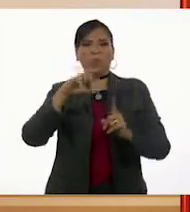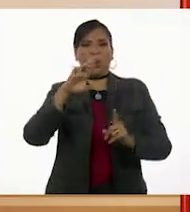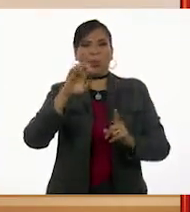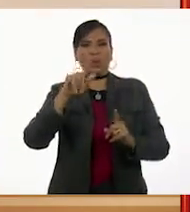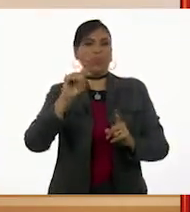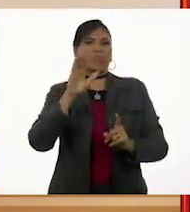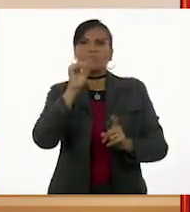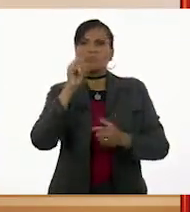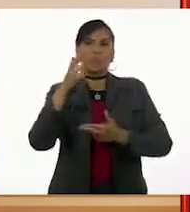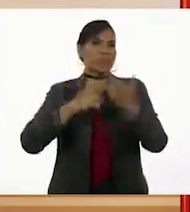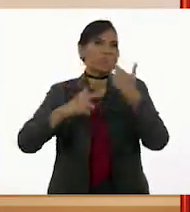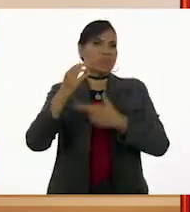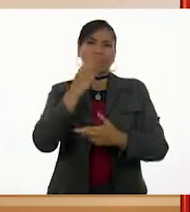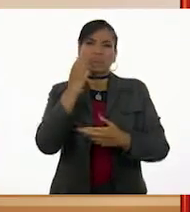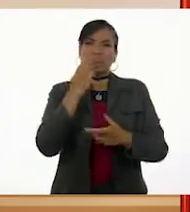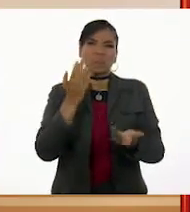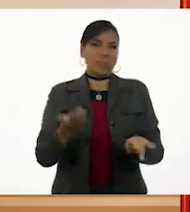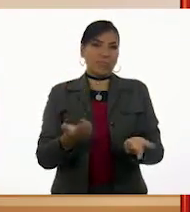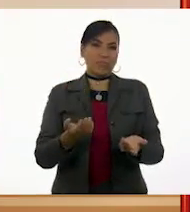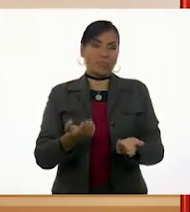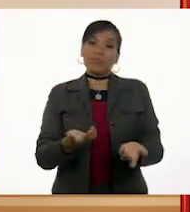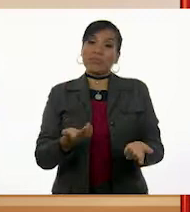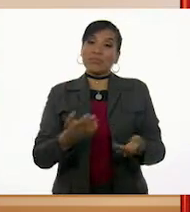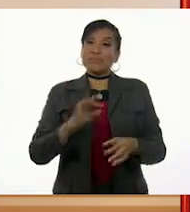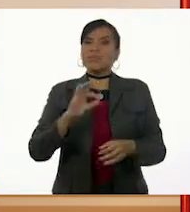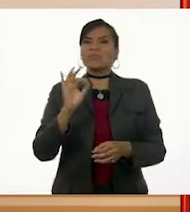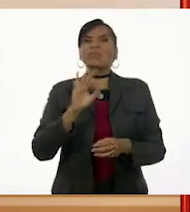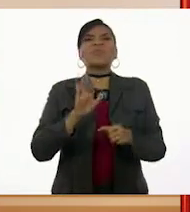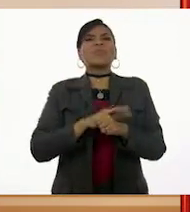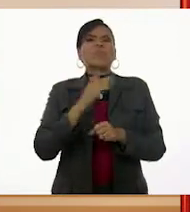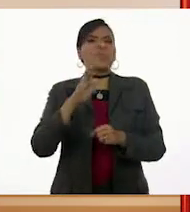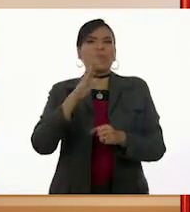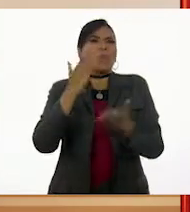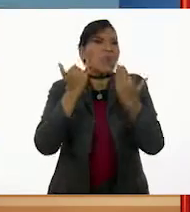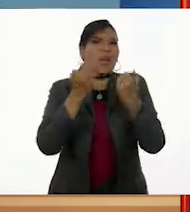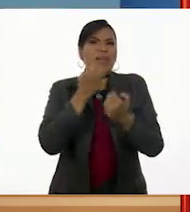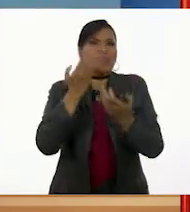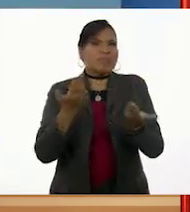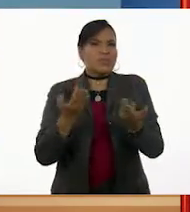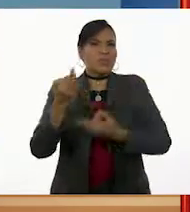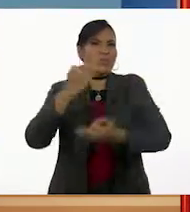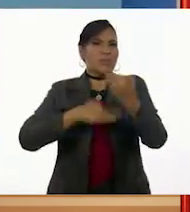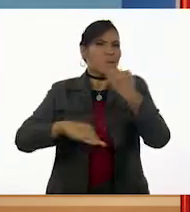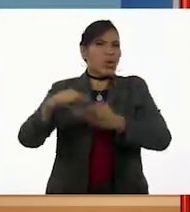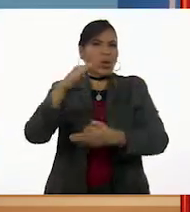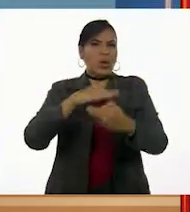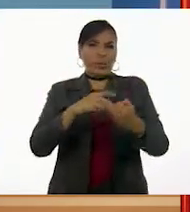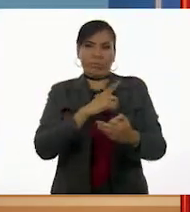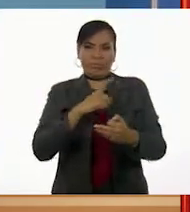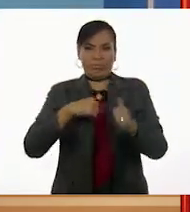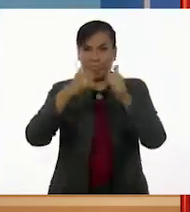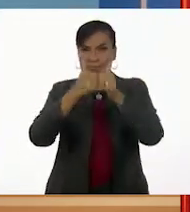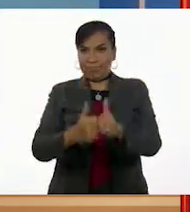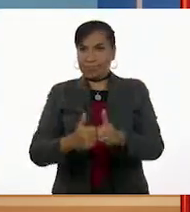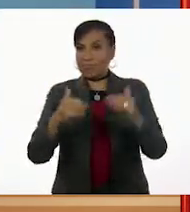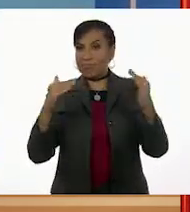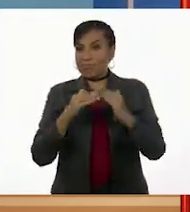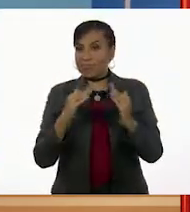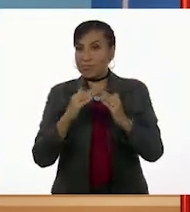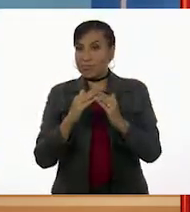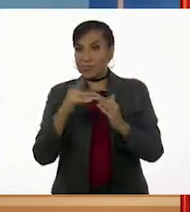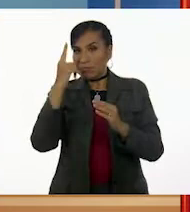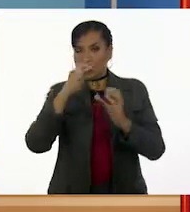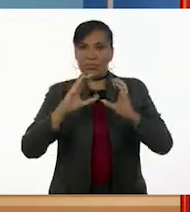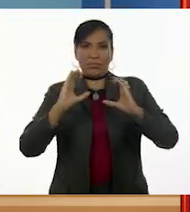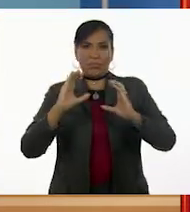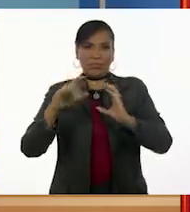no pudiera regresar a la escuela. Bueno, más bien, no hubo escuela y todos también deberían de quedarse en casa para